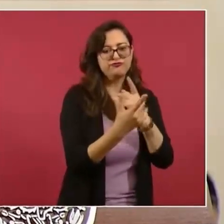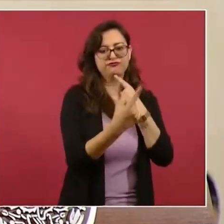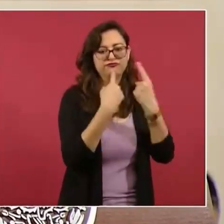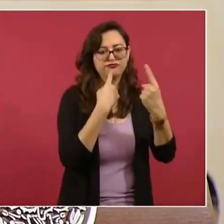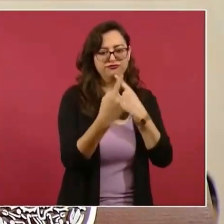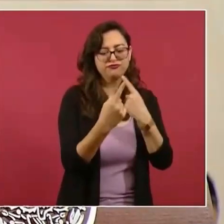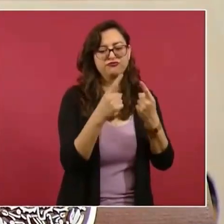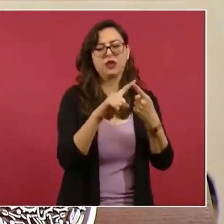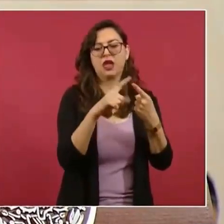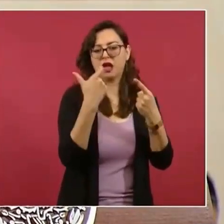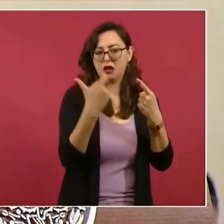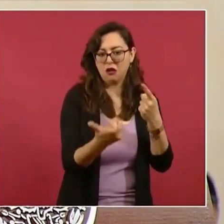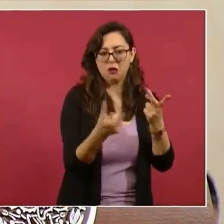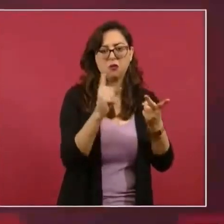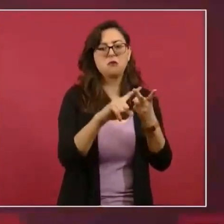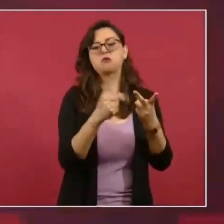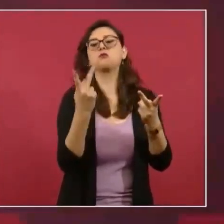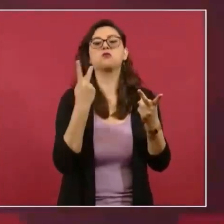del poder político.